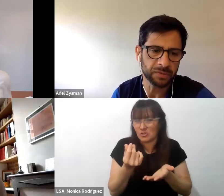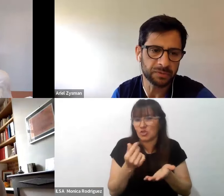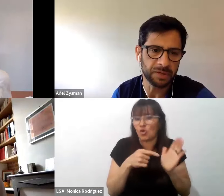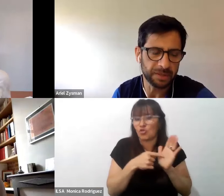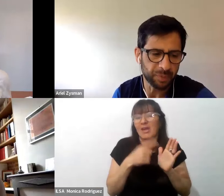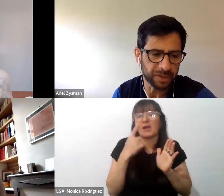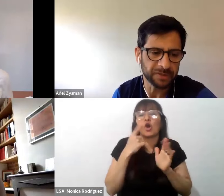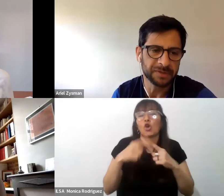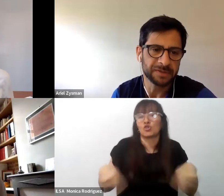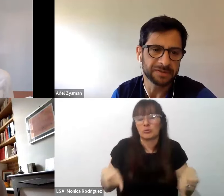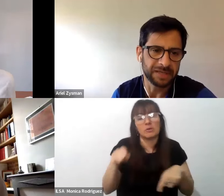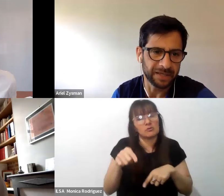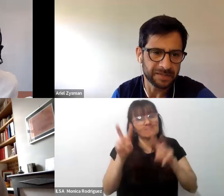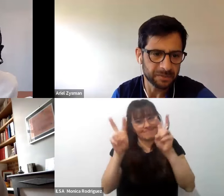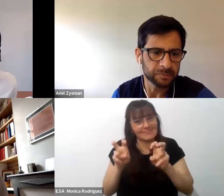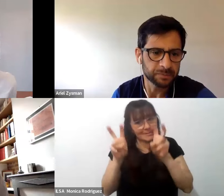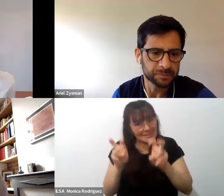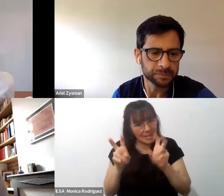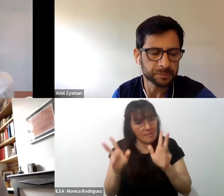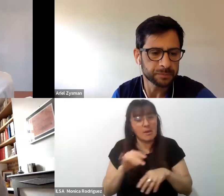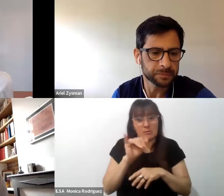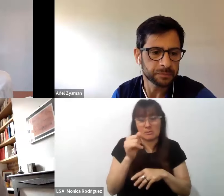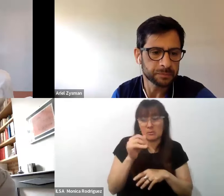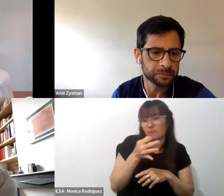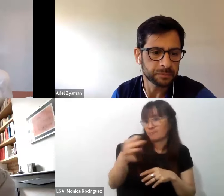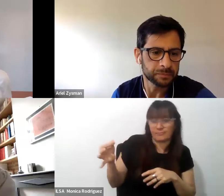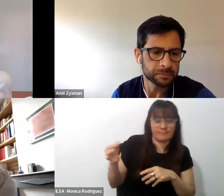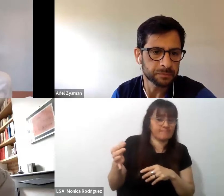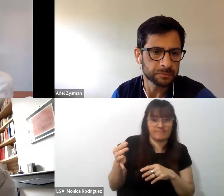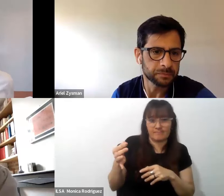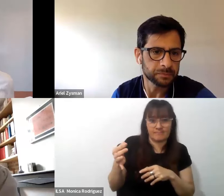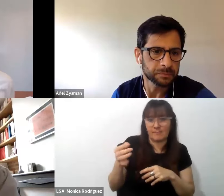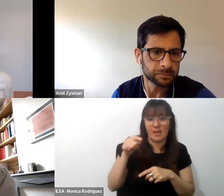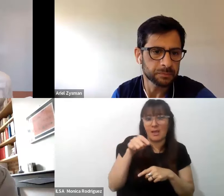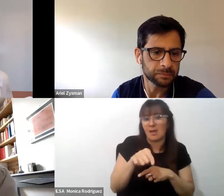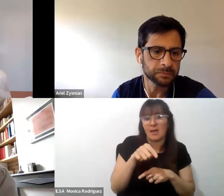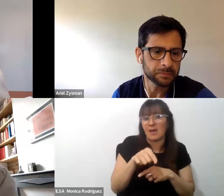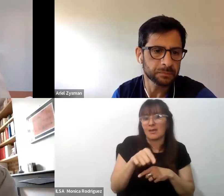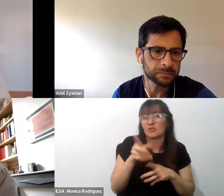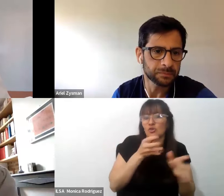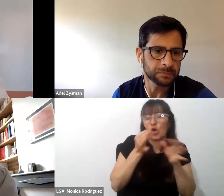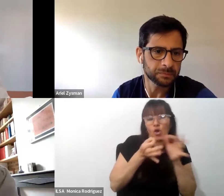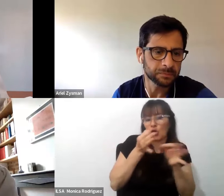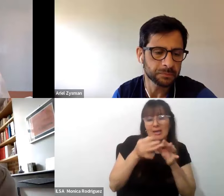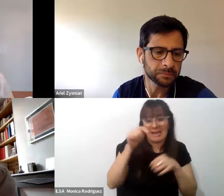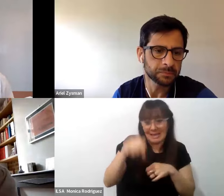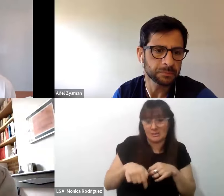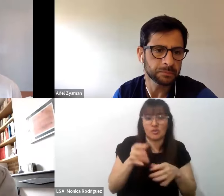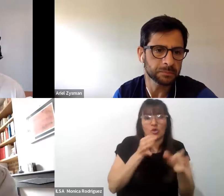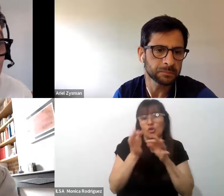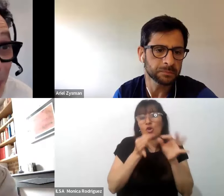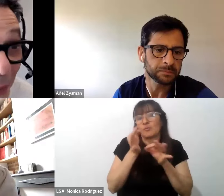tema no Daniel por ahí sin duda sin duda esto ya está siendo una conversación porque nos hace